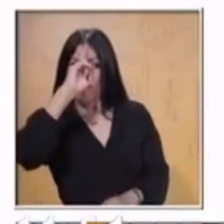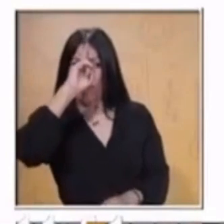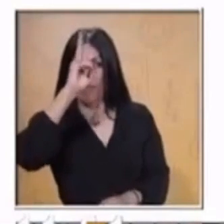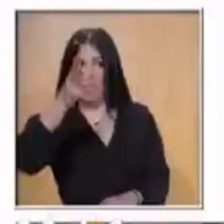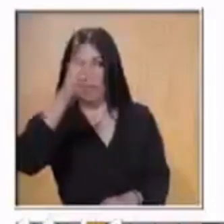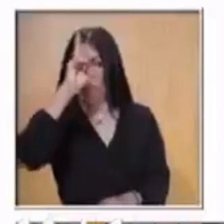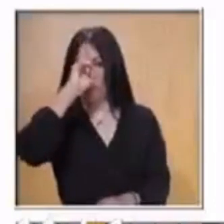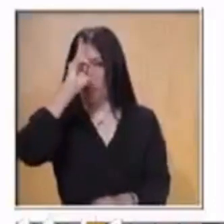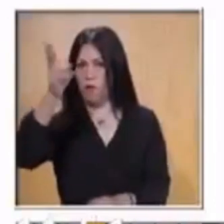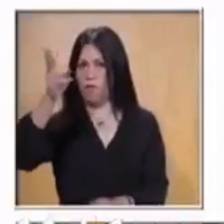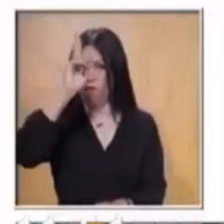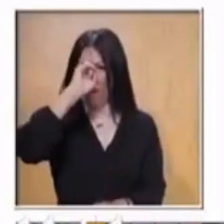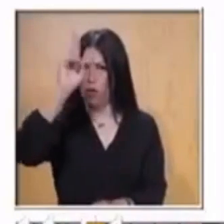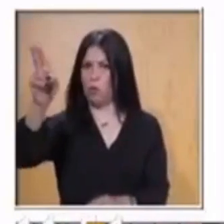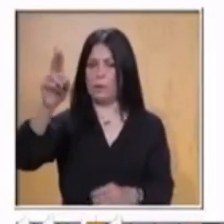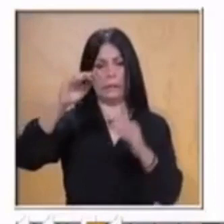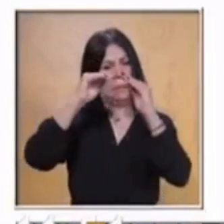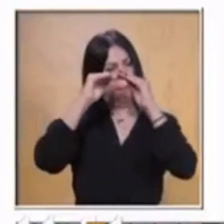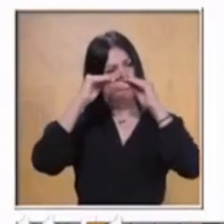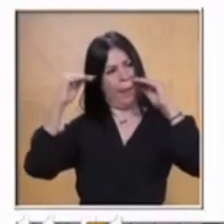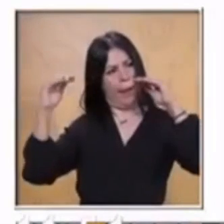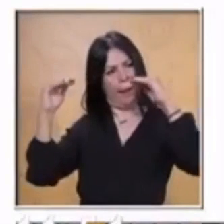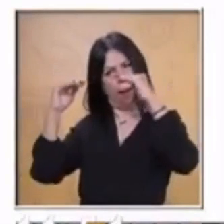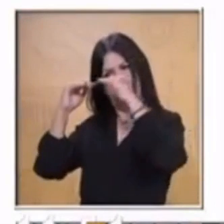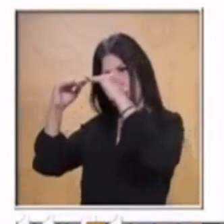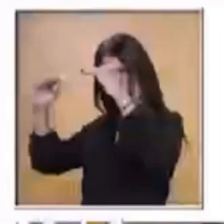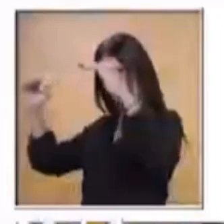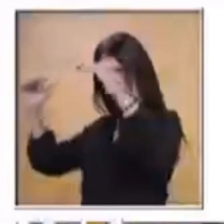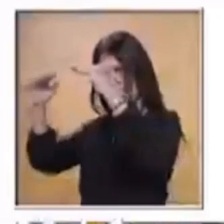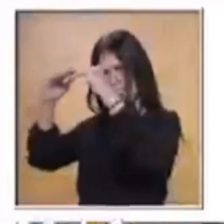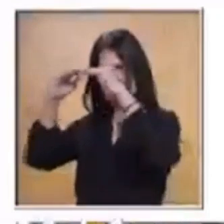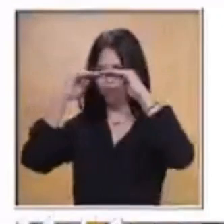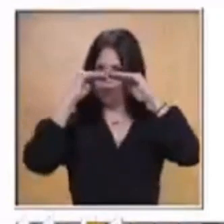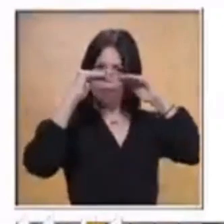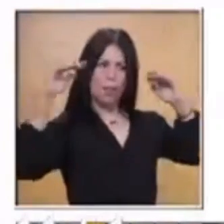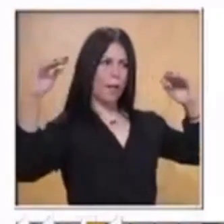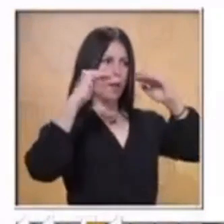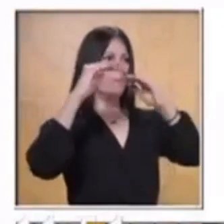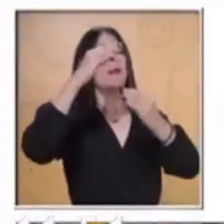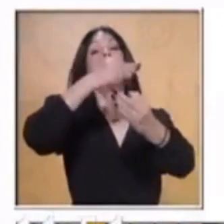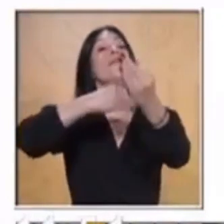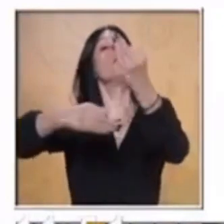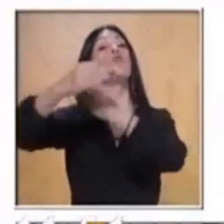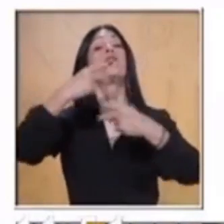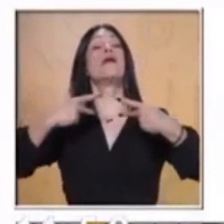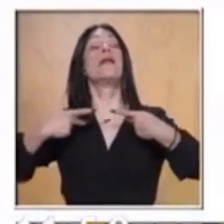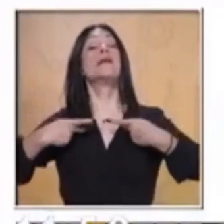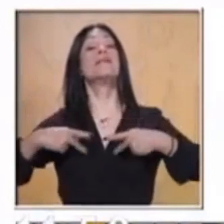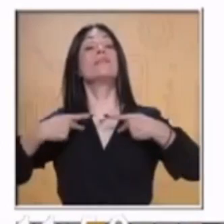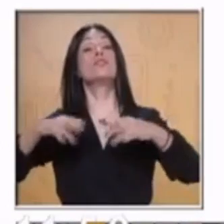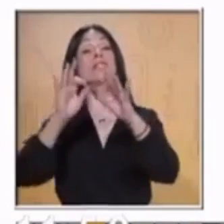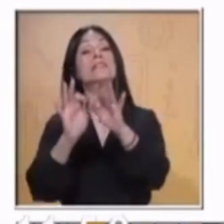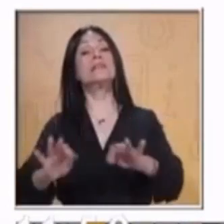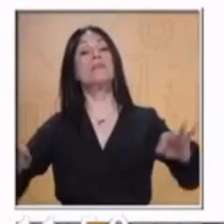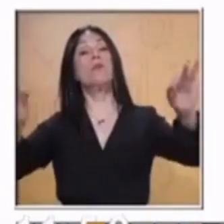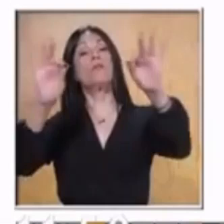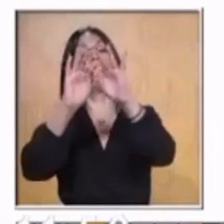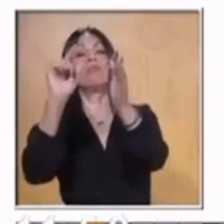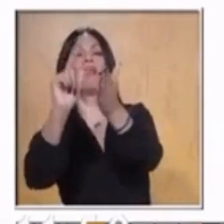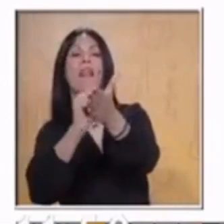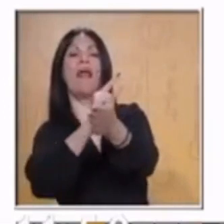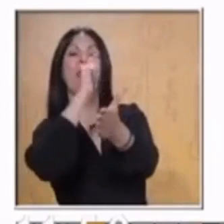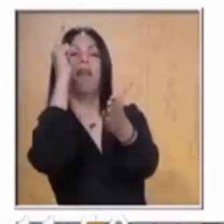por igual y son obligatorias y son parte fundamental para la convivencia. Excelente.